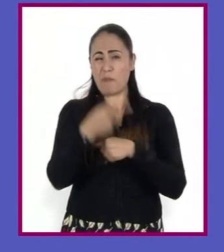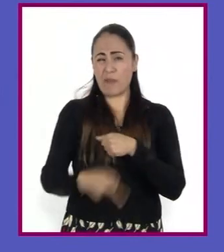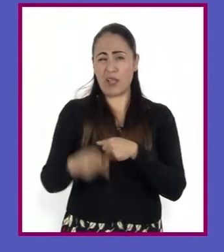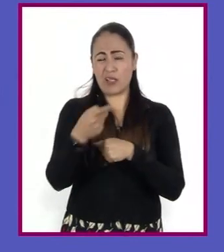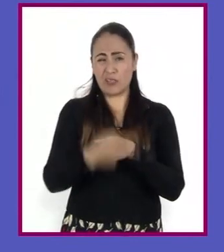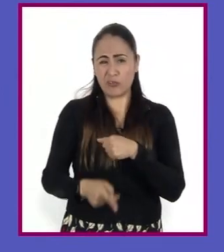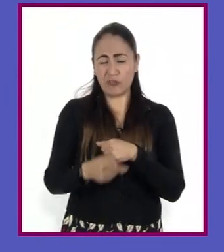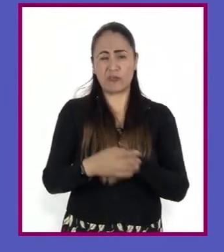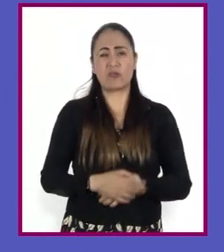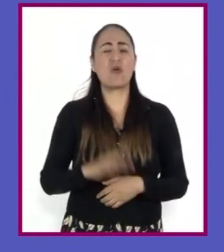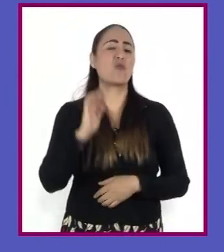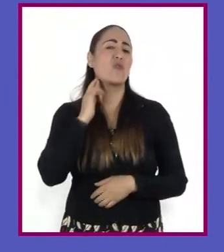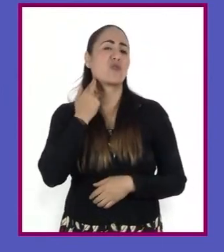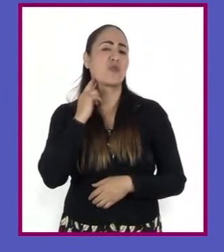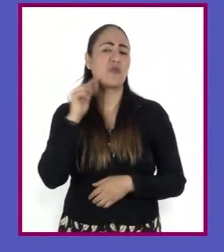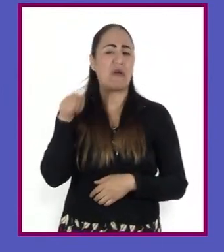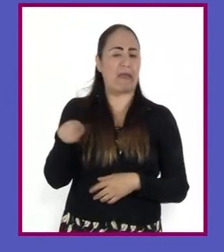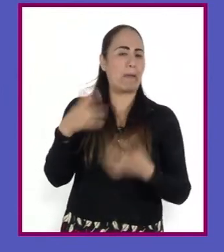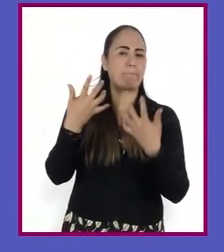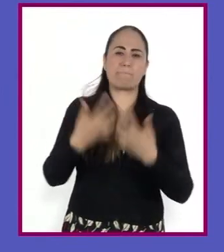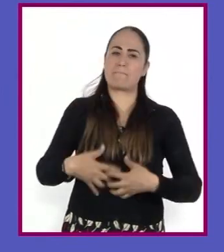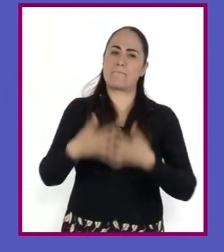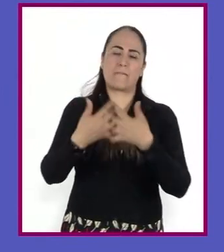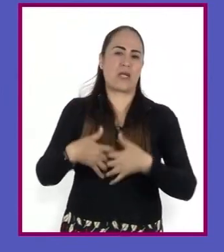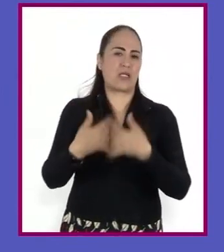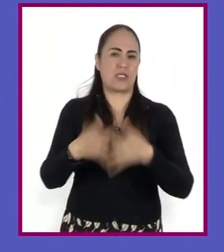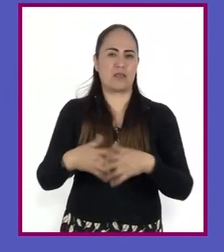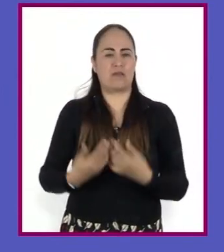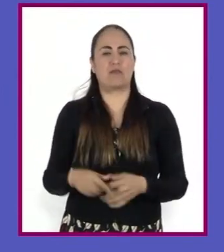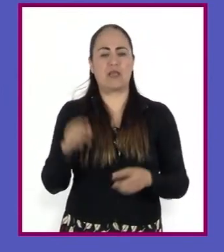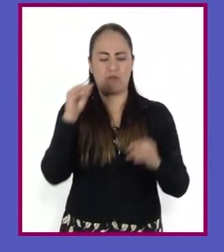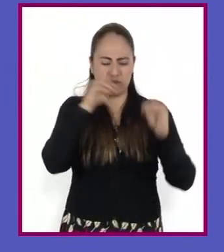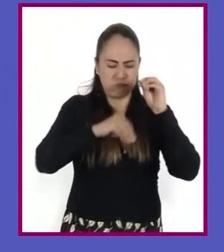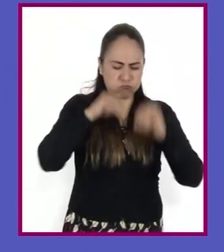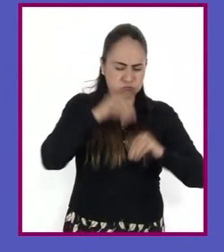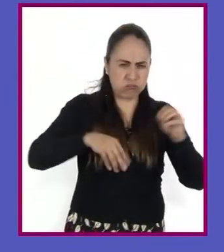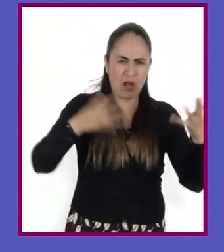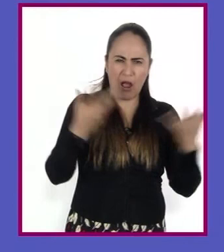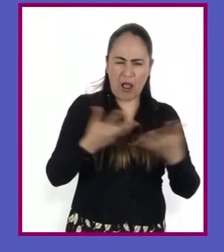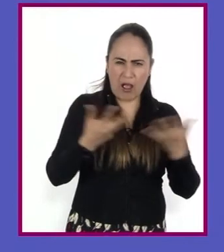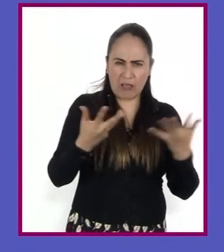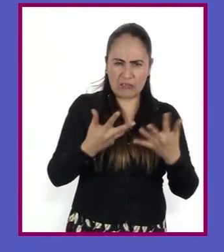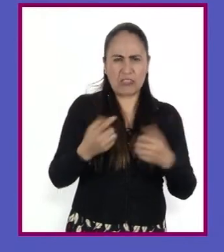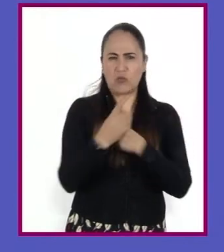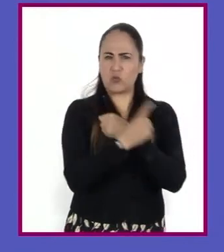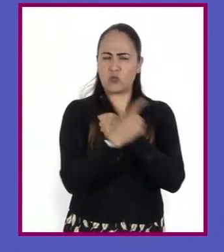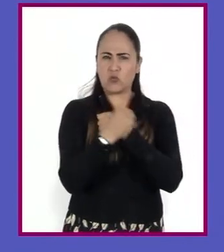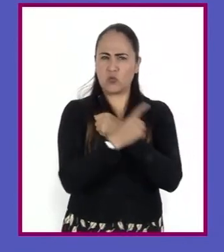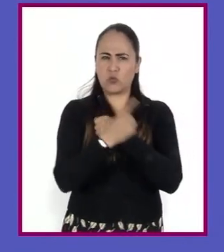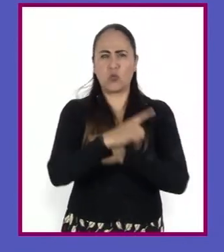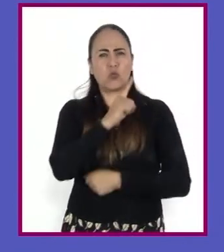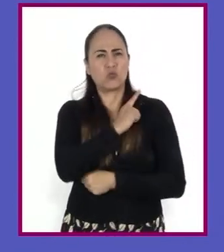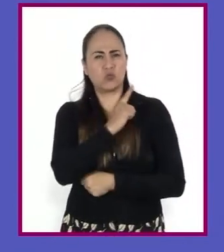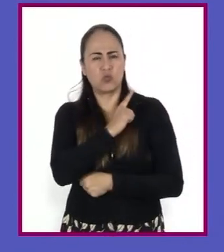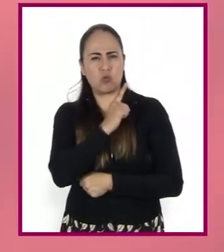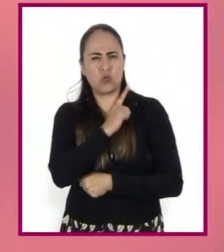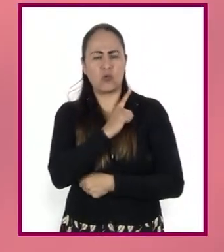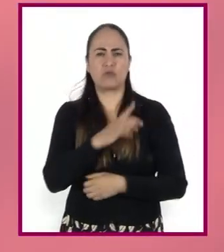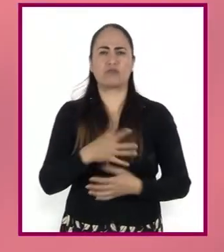Un robot es una máquina. Se ha fabricado para maquinar de manera automática, es decir, por sí sola.